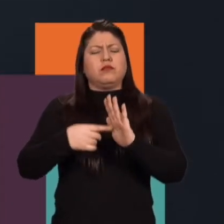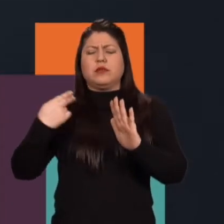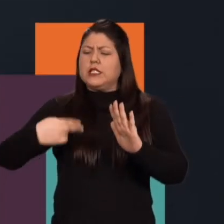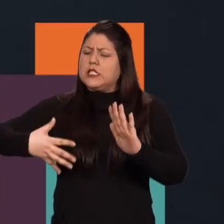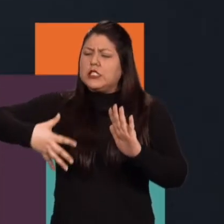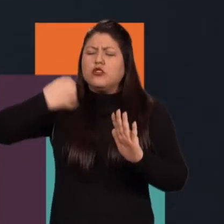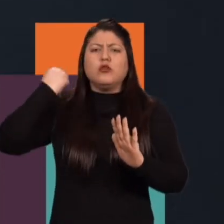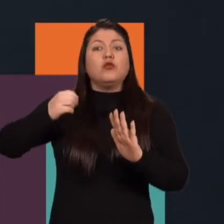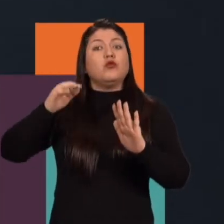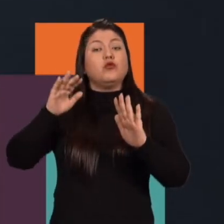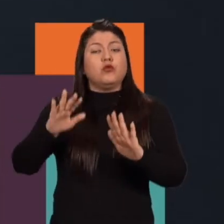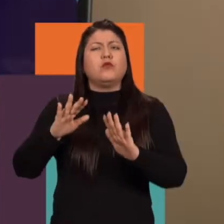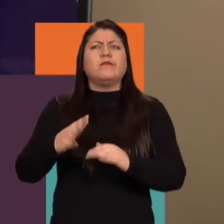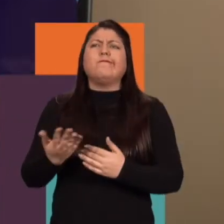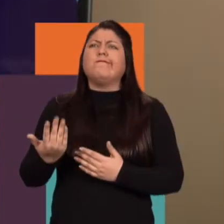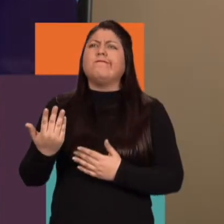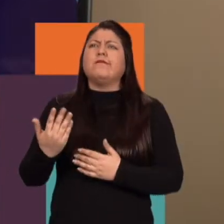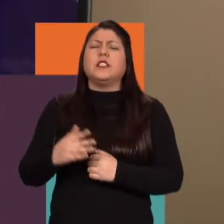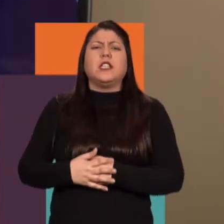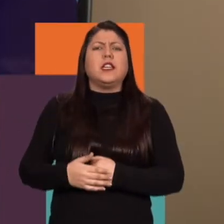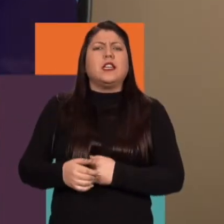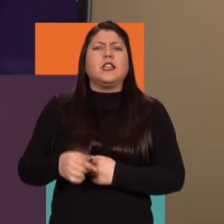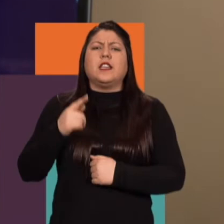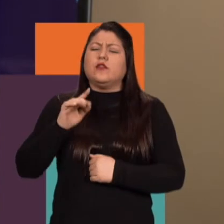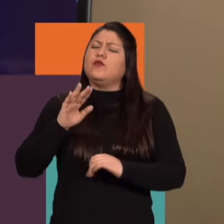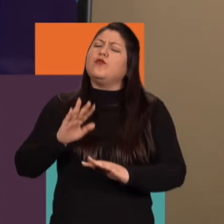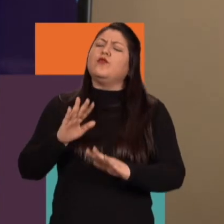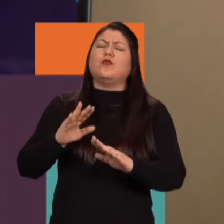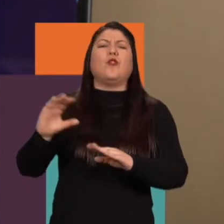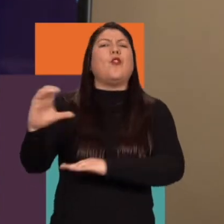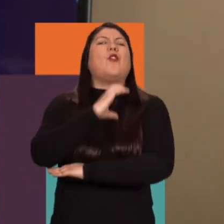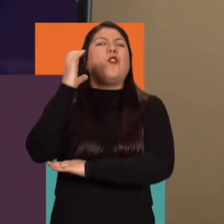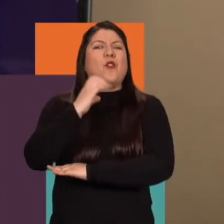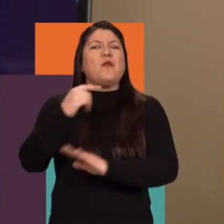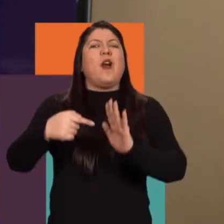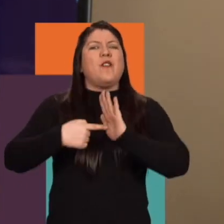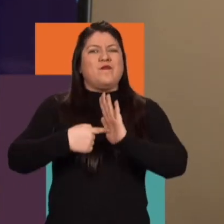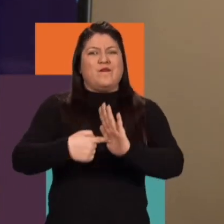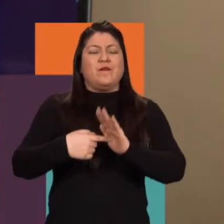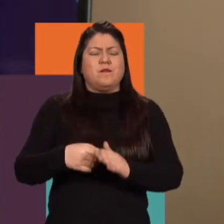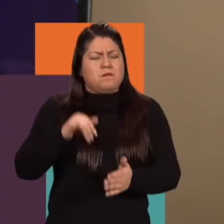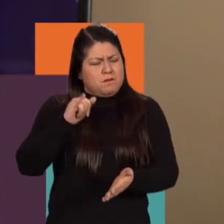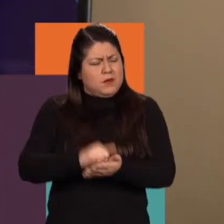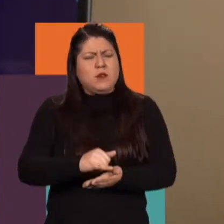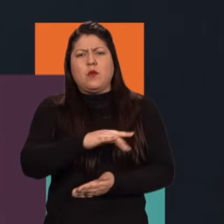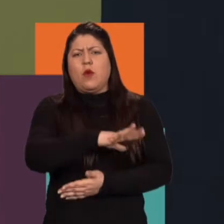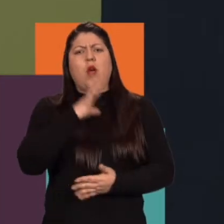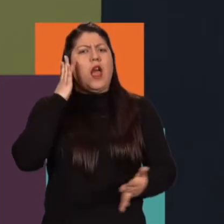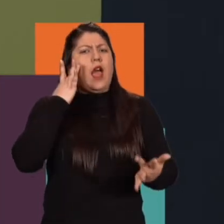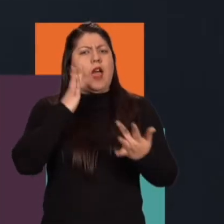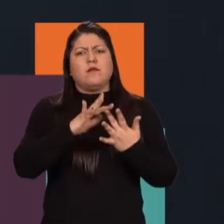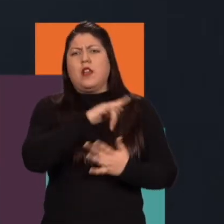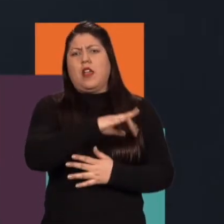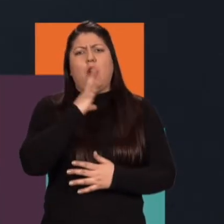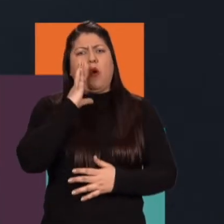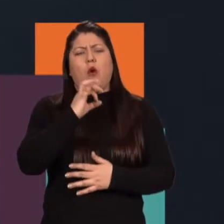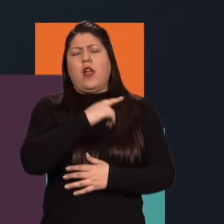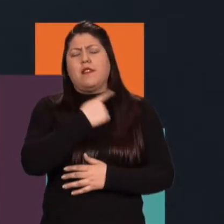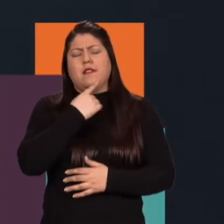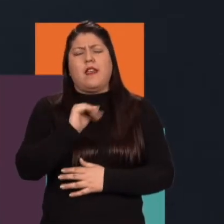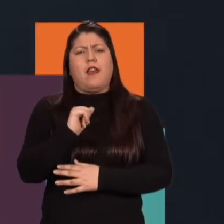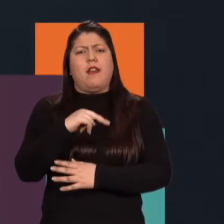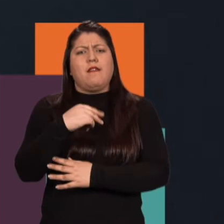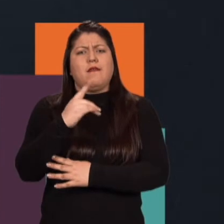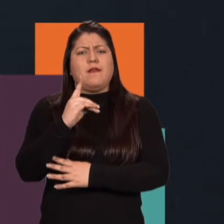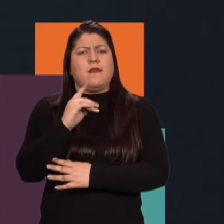entregando historias súper digamos de radiografía del país. Entonces yo creo que sí es eso que dice Andrés es